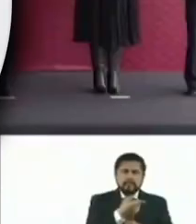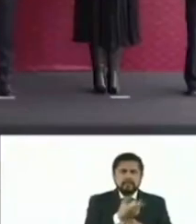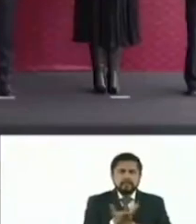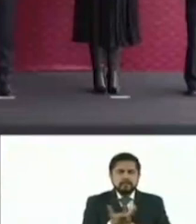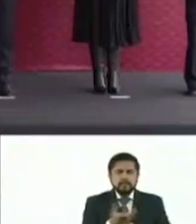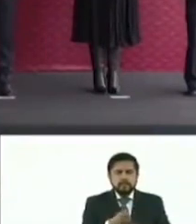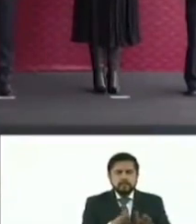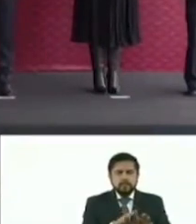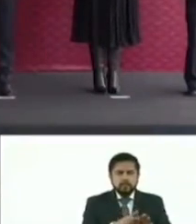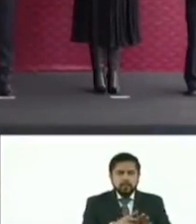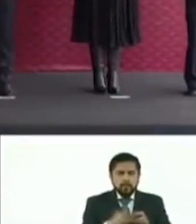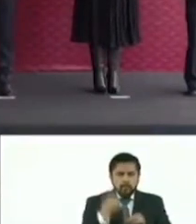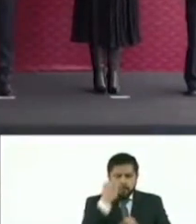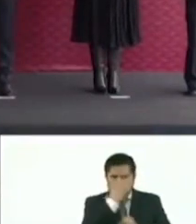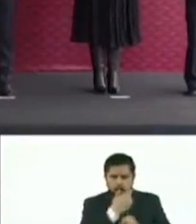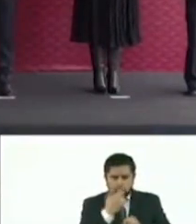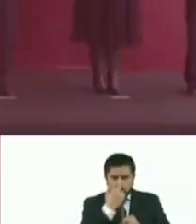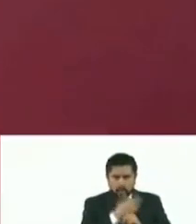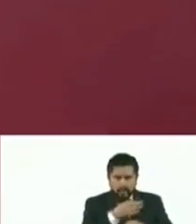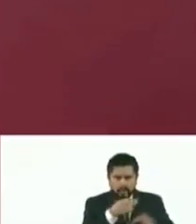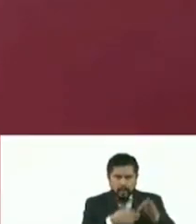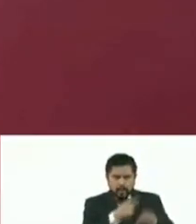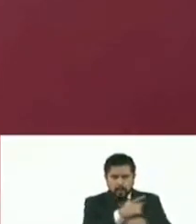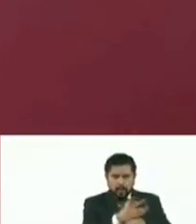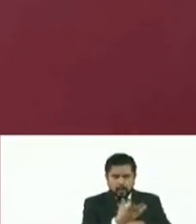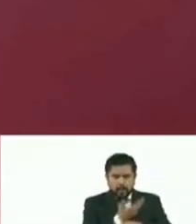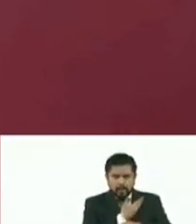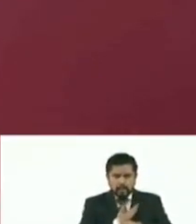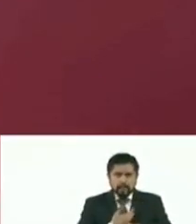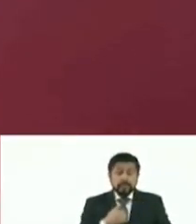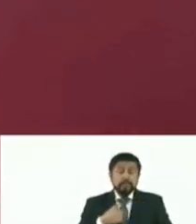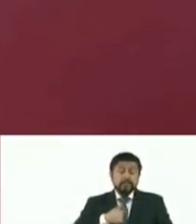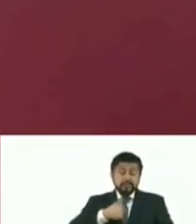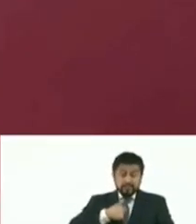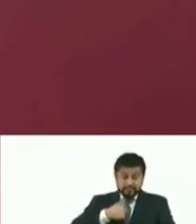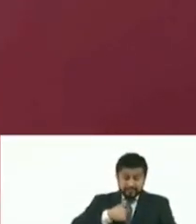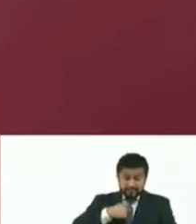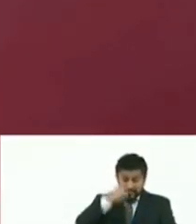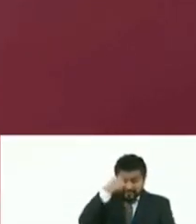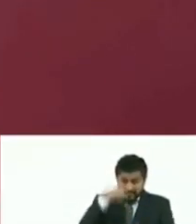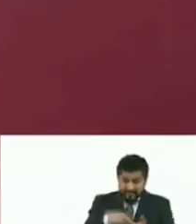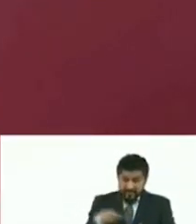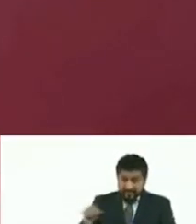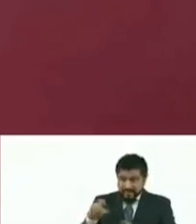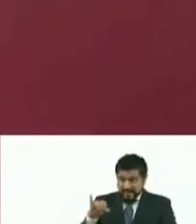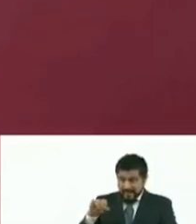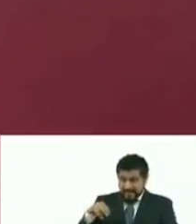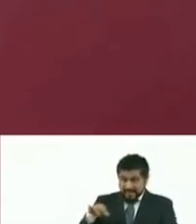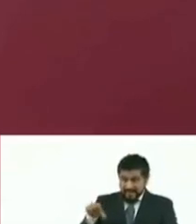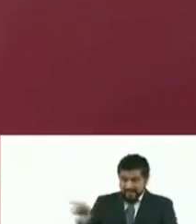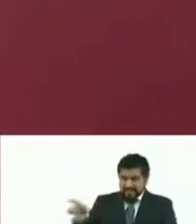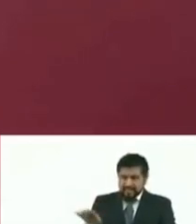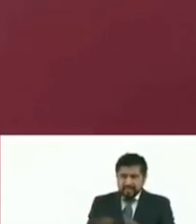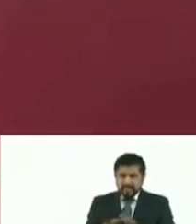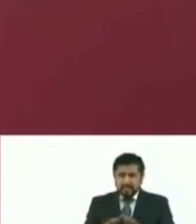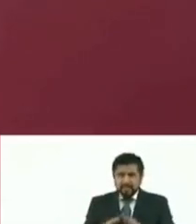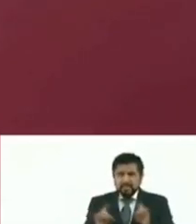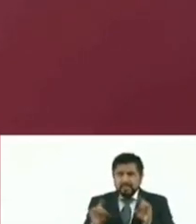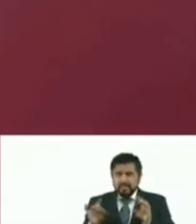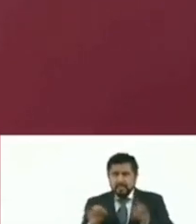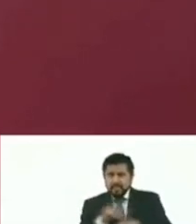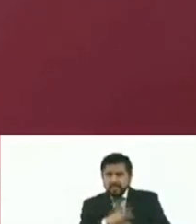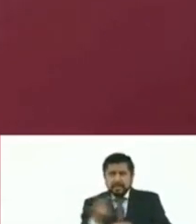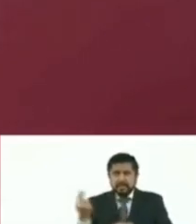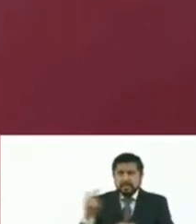Ellos ponen como pretexto, así lo digo, como pretexto, que requieren más recursos. Sin embargo, el